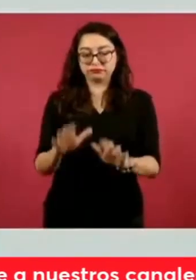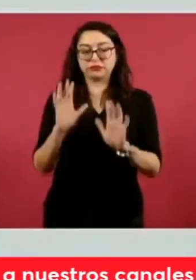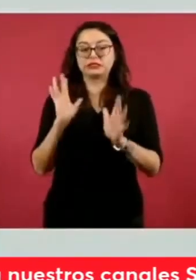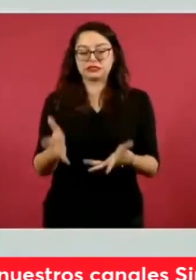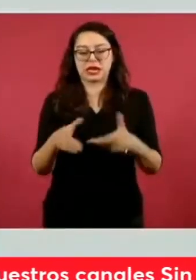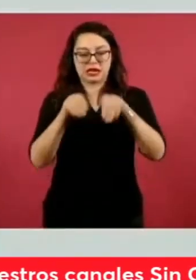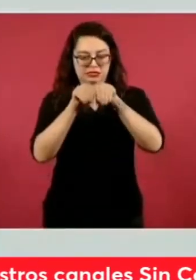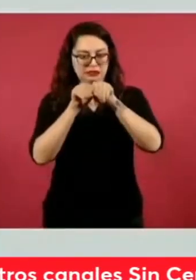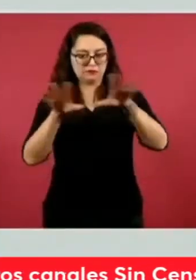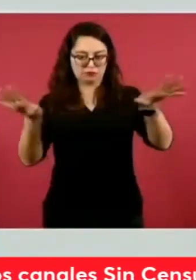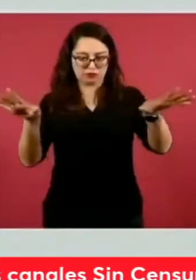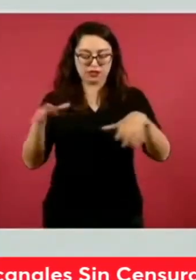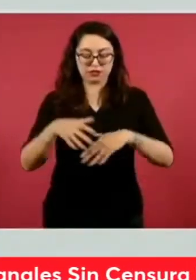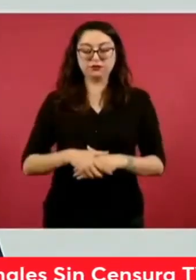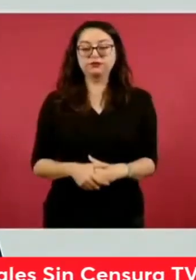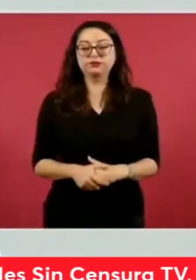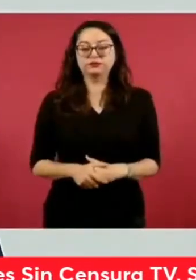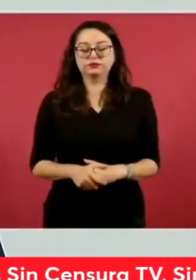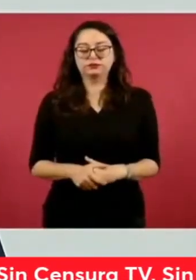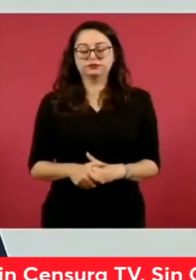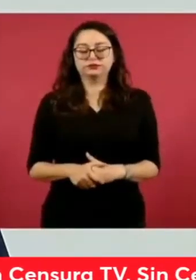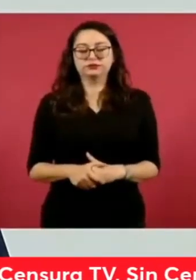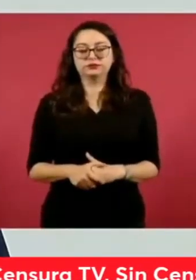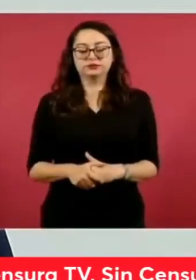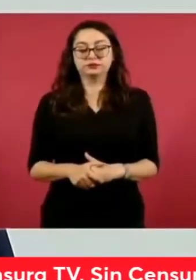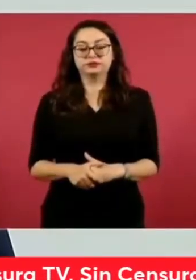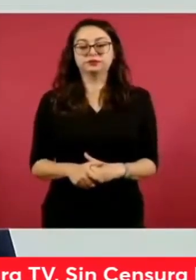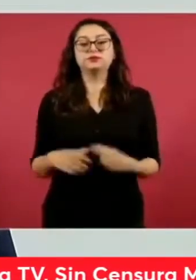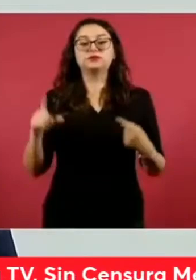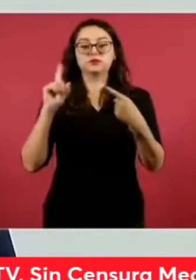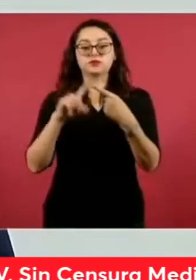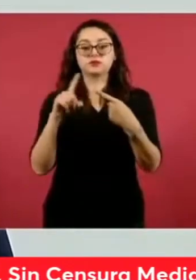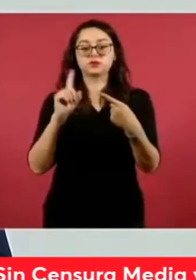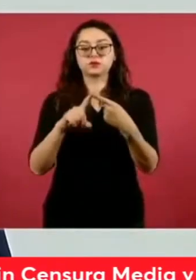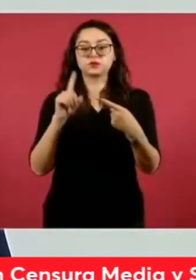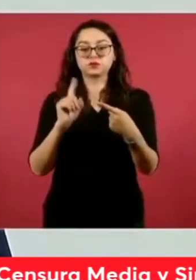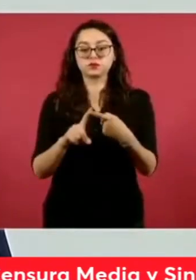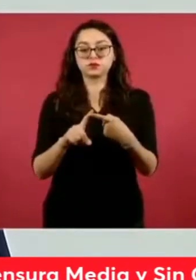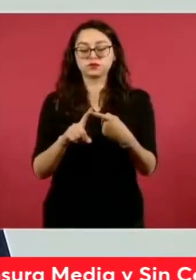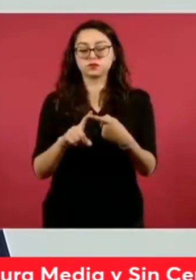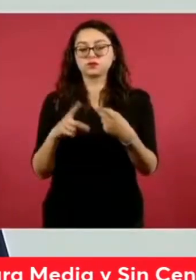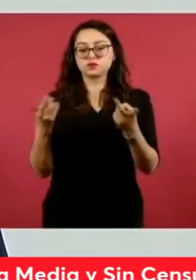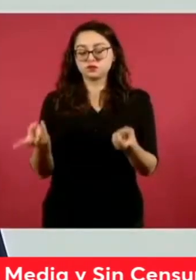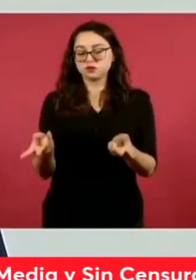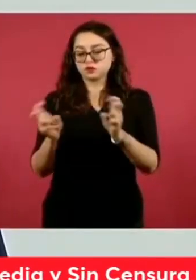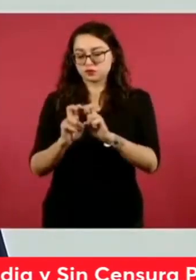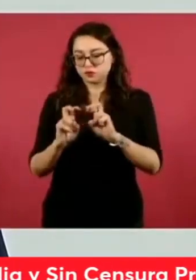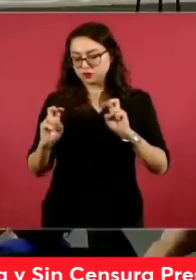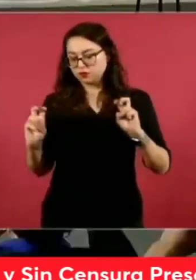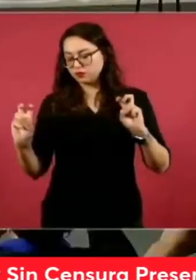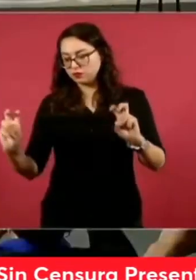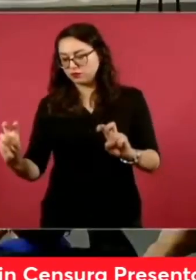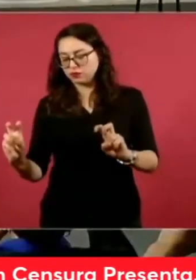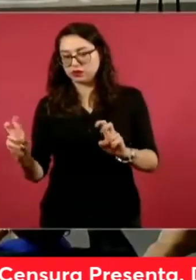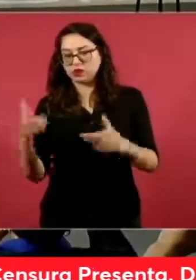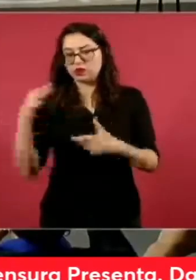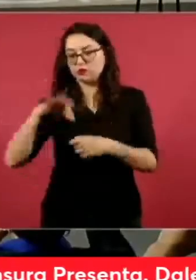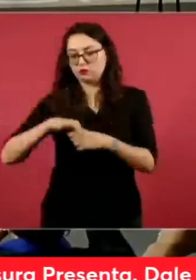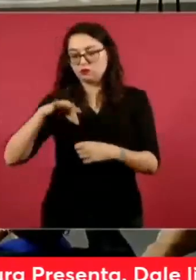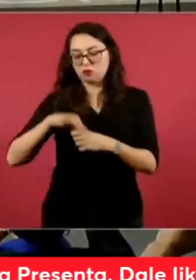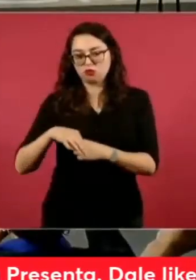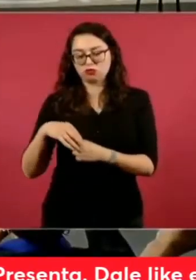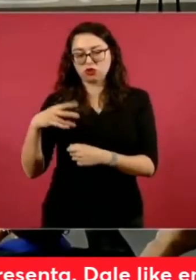hecho público. Primero, por mayoría, con los votos en contra de dos magistrados, de Yanín